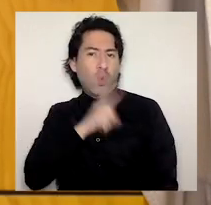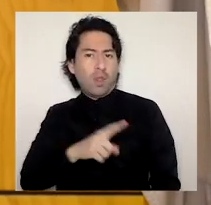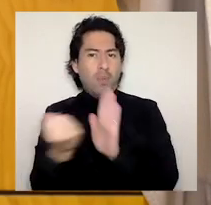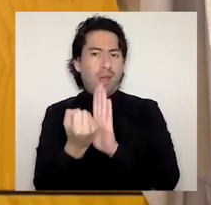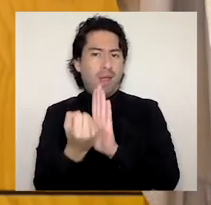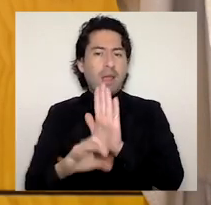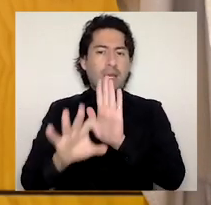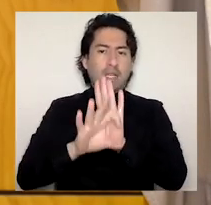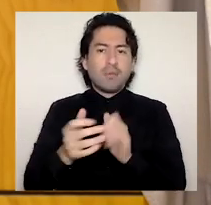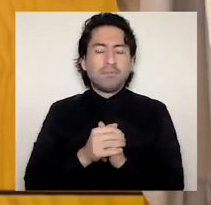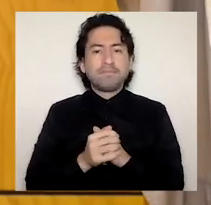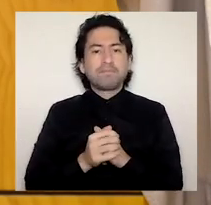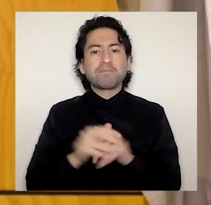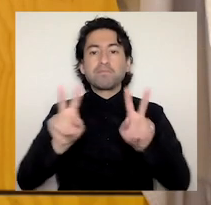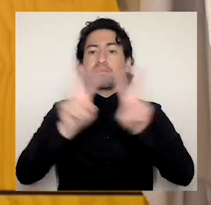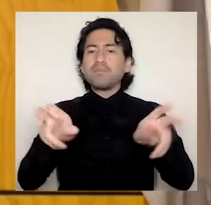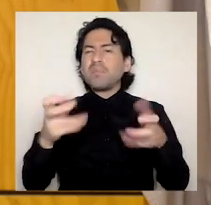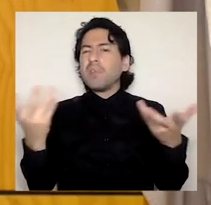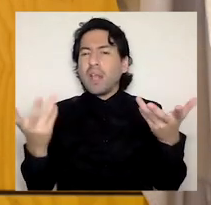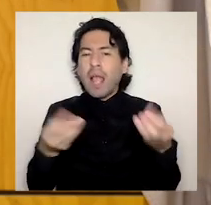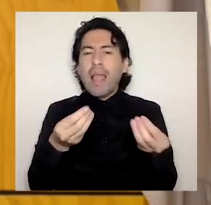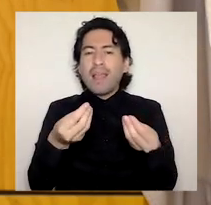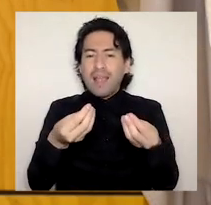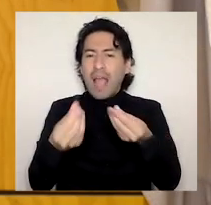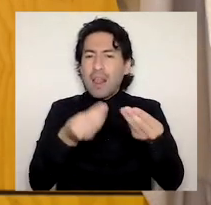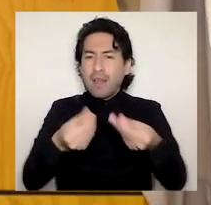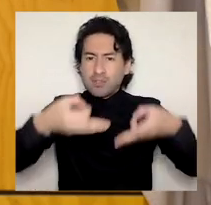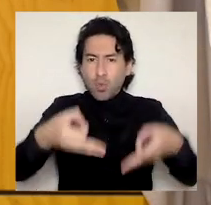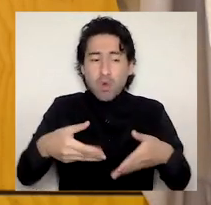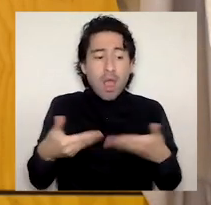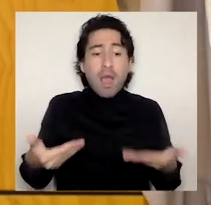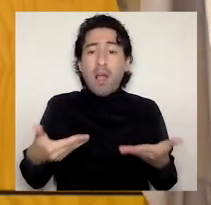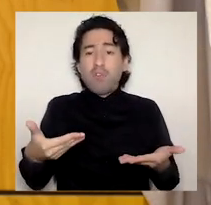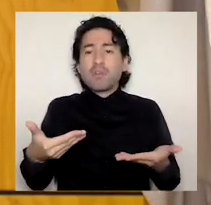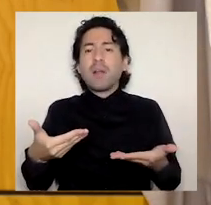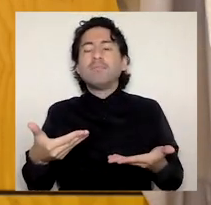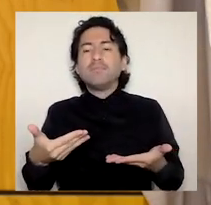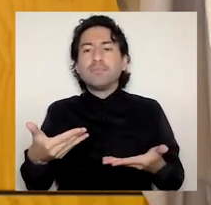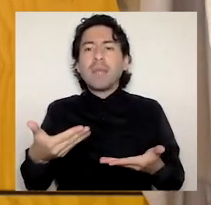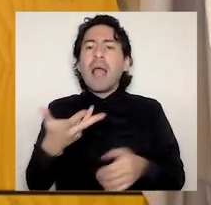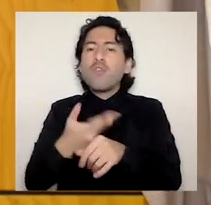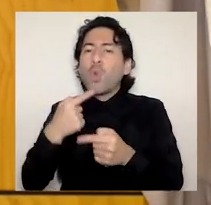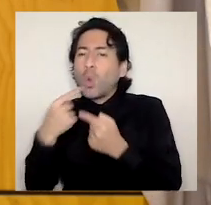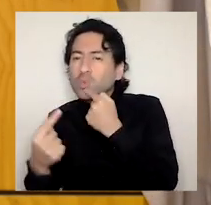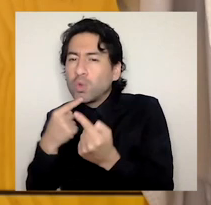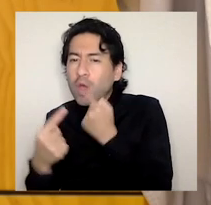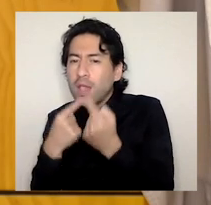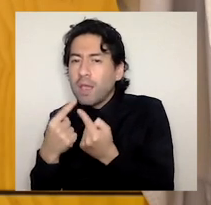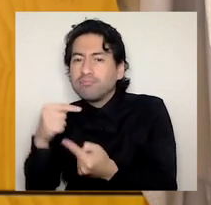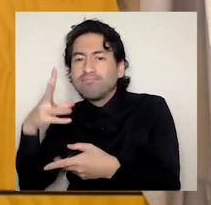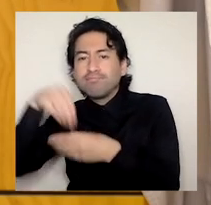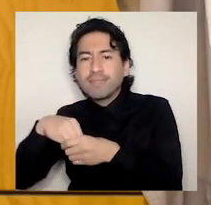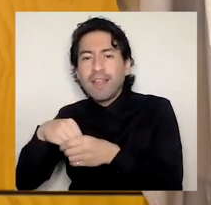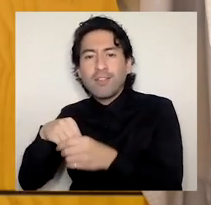en la actualidad se desarrolla una consultoría institucional para generar el modelo de gestión